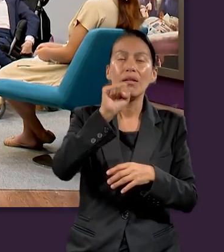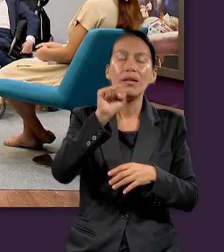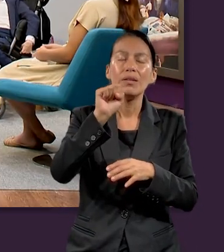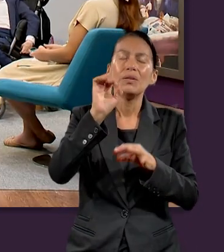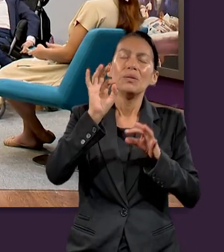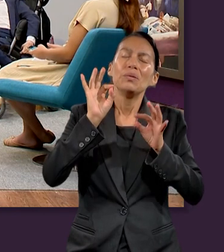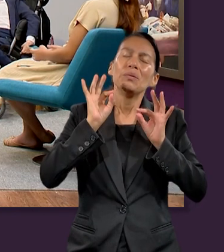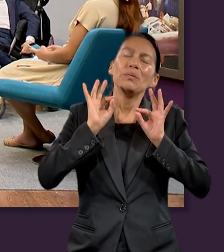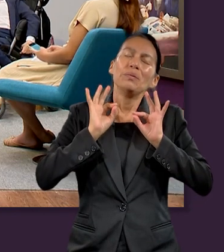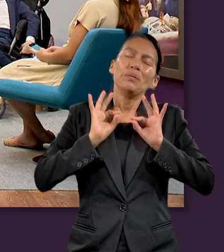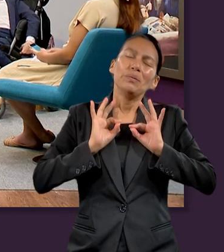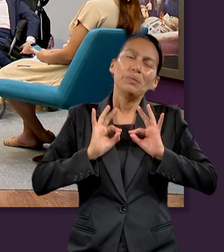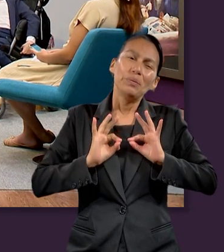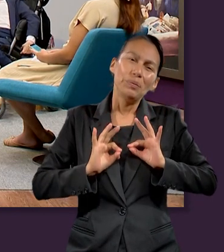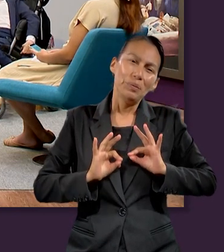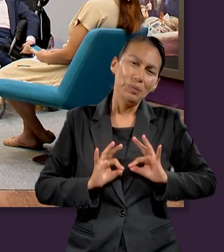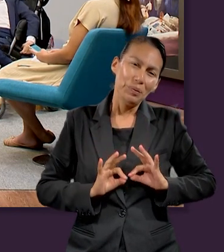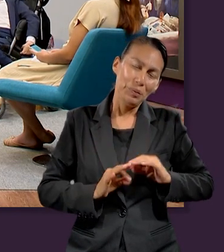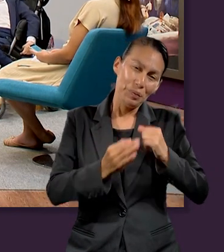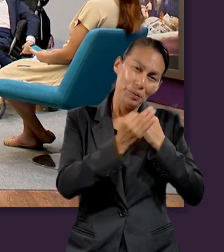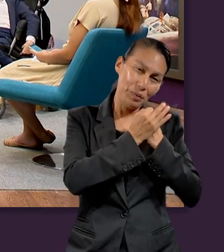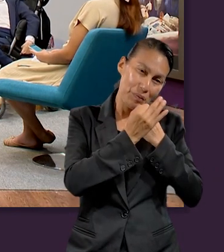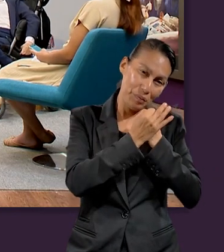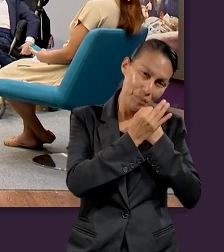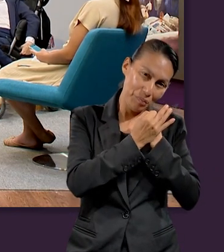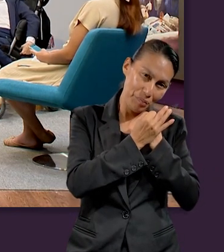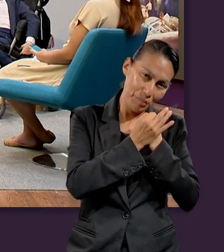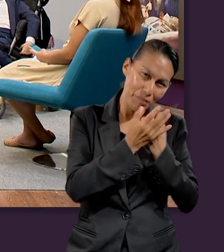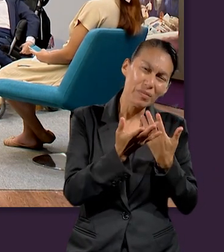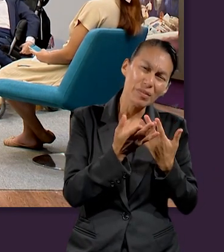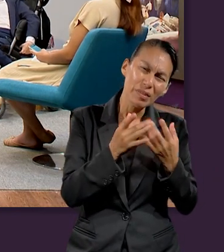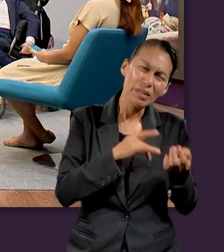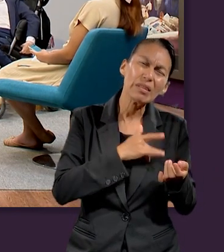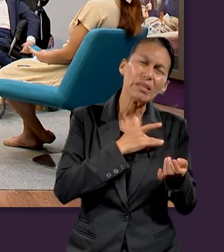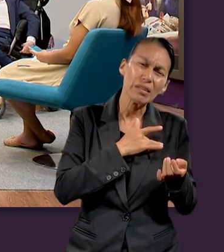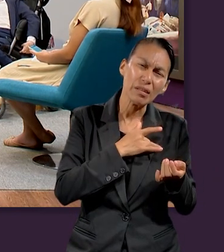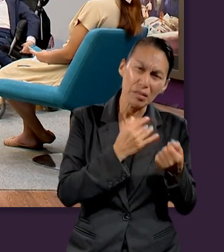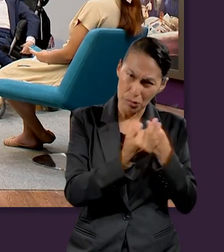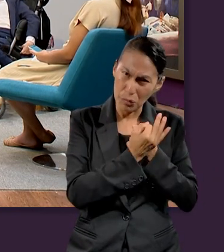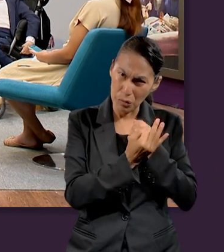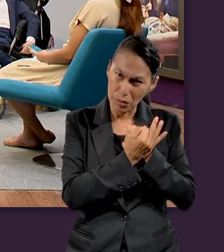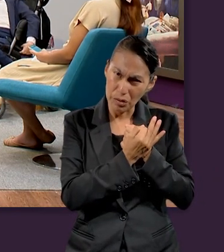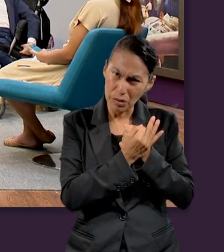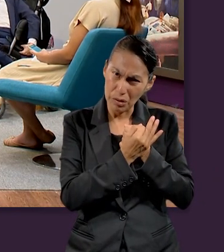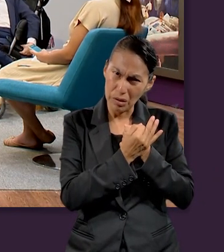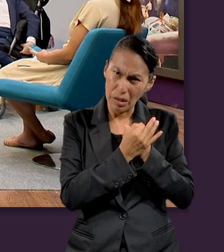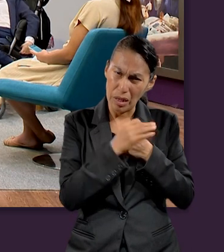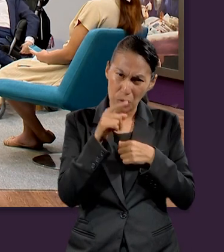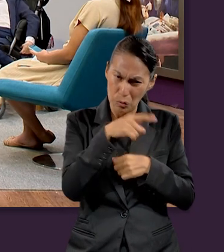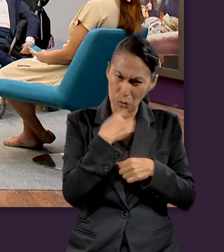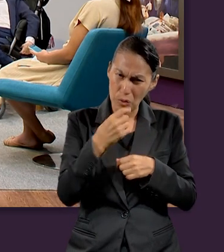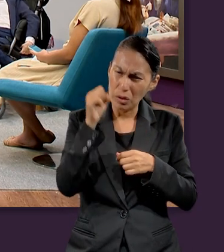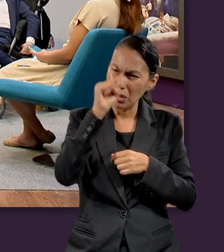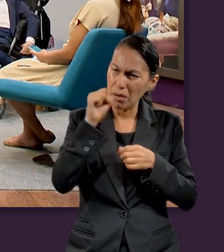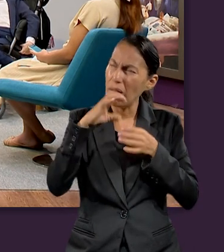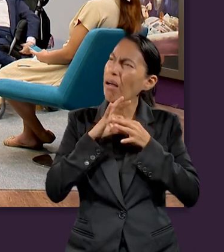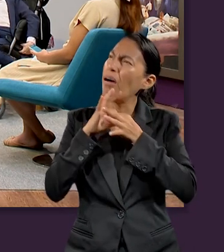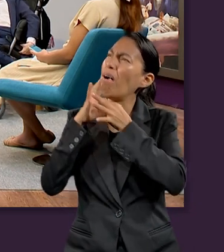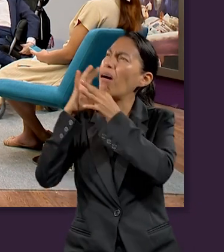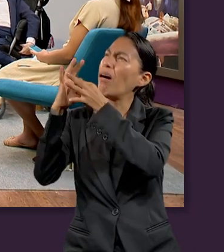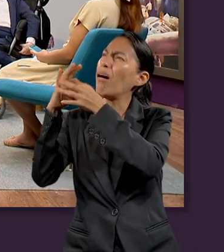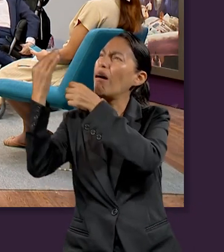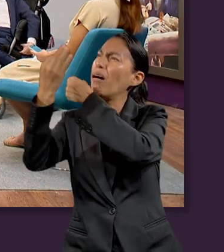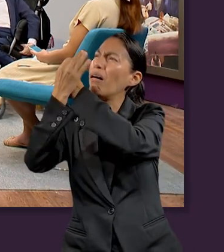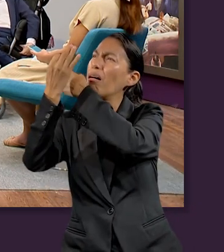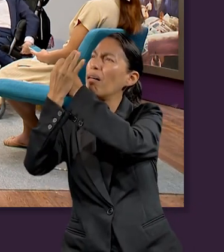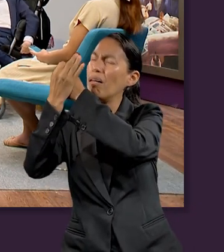sábado llega a ser como un refugio. ¿Qué piensan ustedes de esto? ¿Cómo lo ven como un refugio? Como que allí acudimos